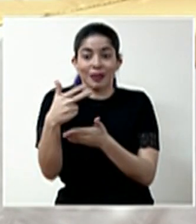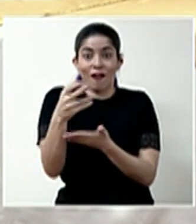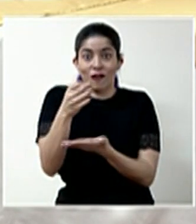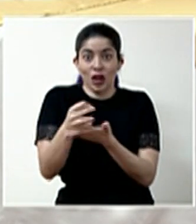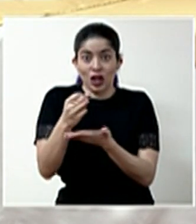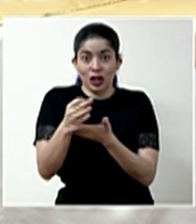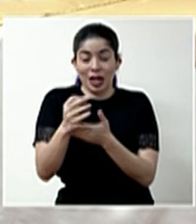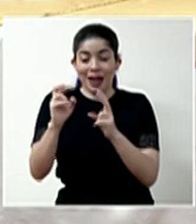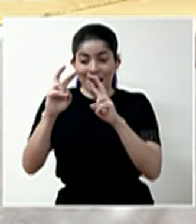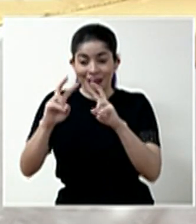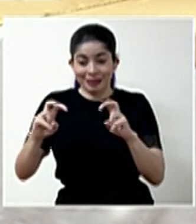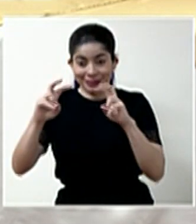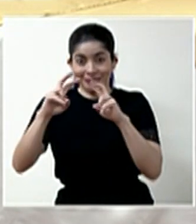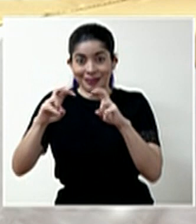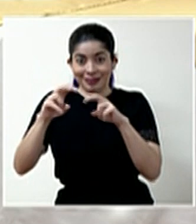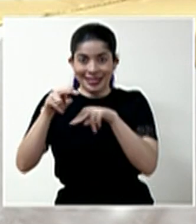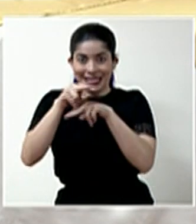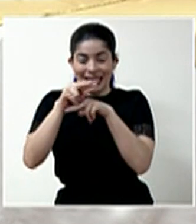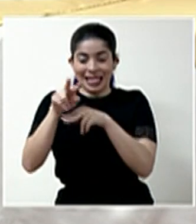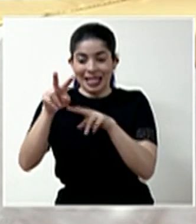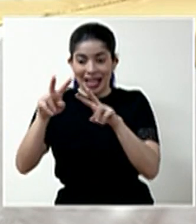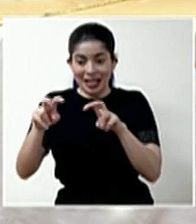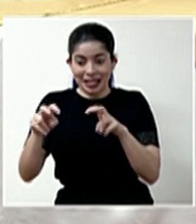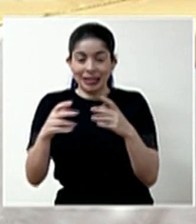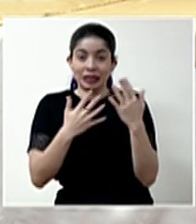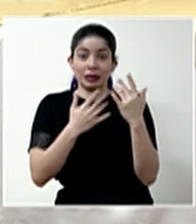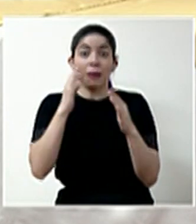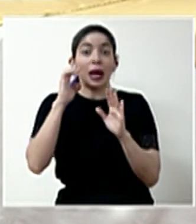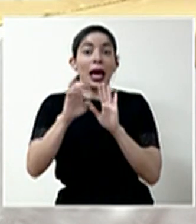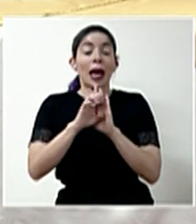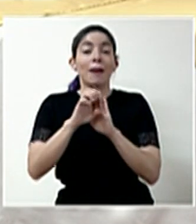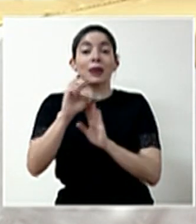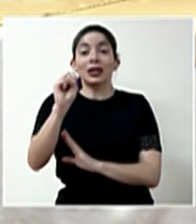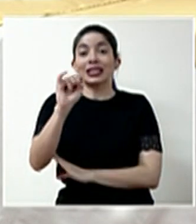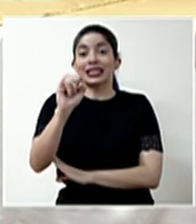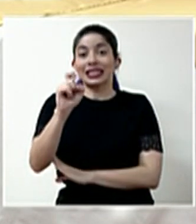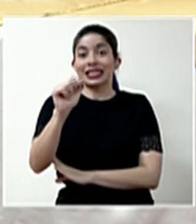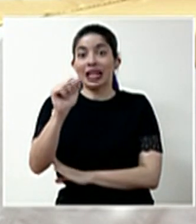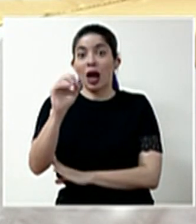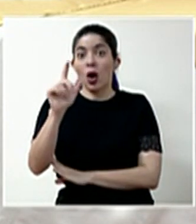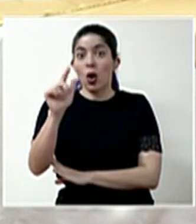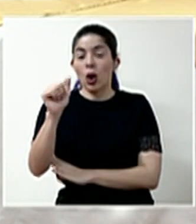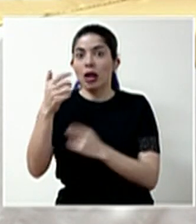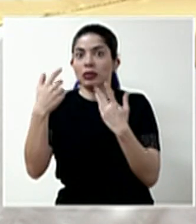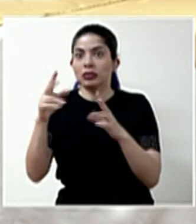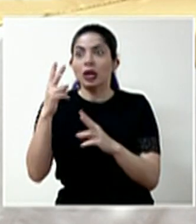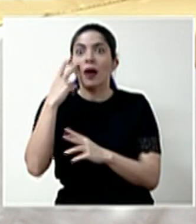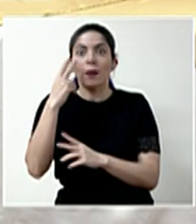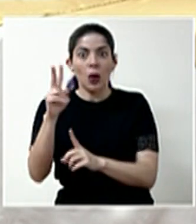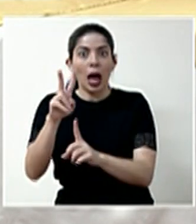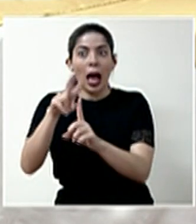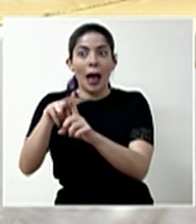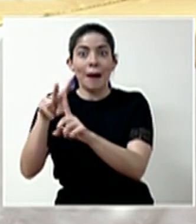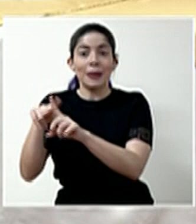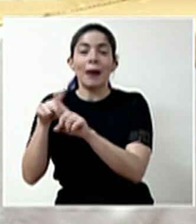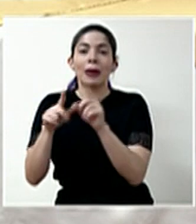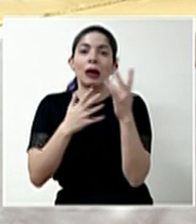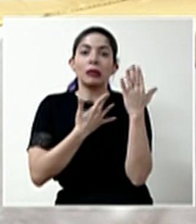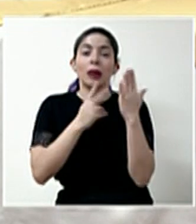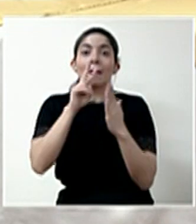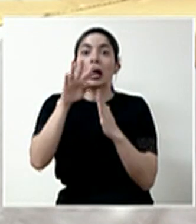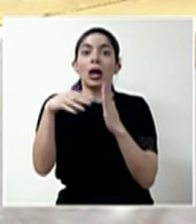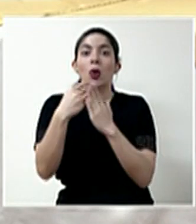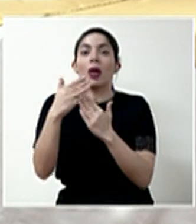testeados en las unidades sentinelas? Porque aquí, por ejemplo, en Six Saola hemos visto que se trabaja y se les aplica, pero los resultados se le dan 24